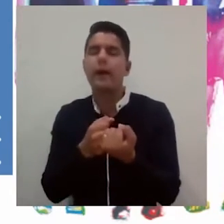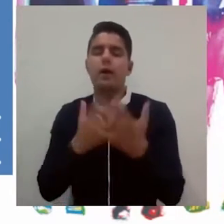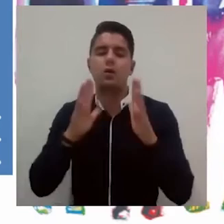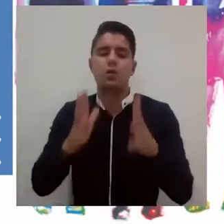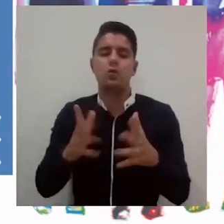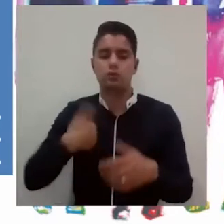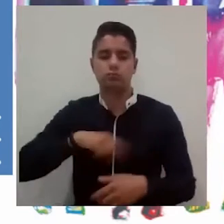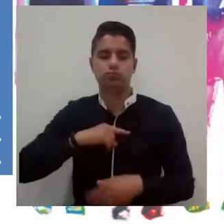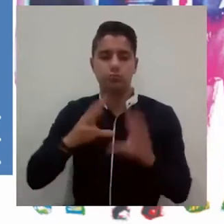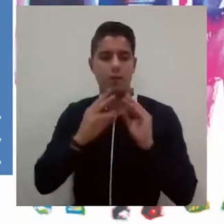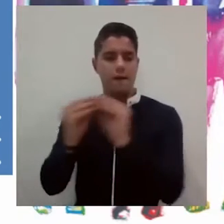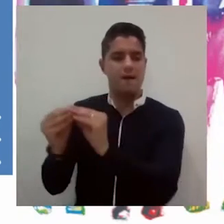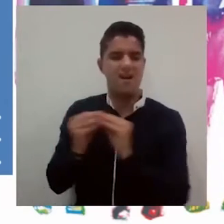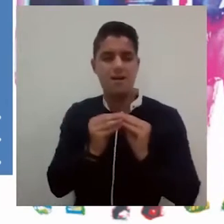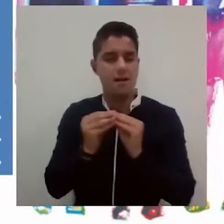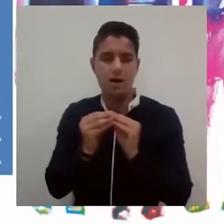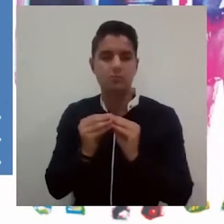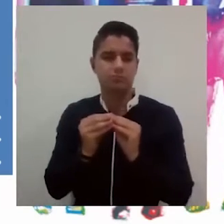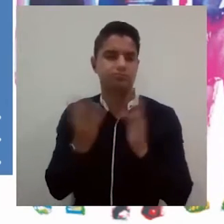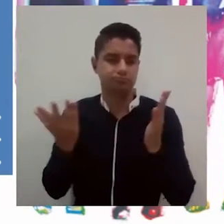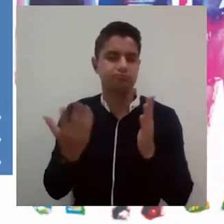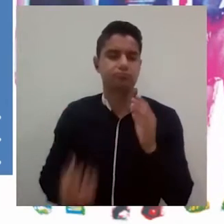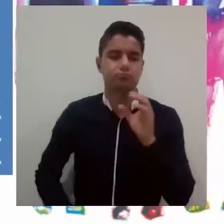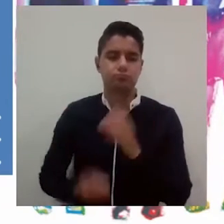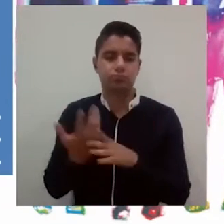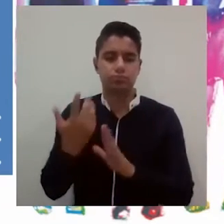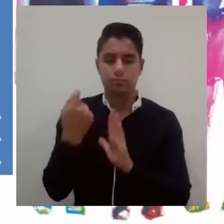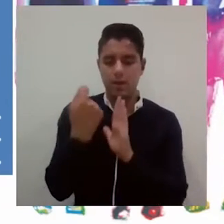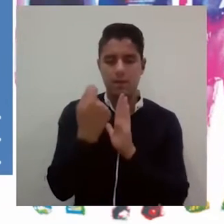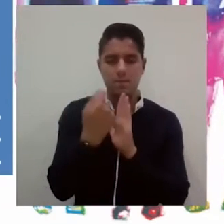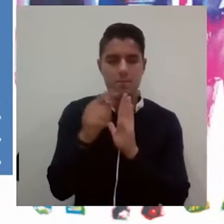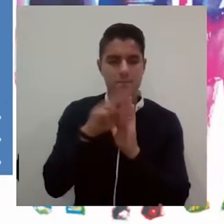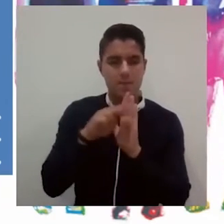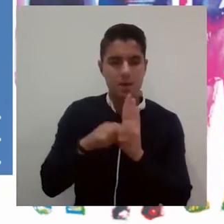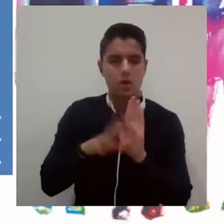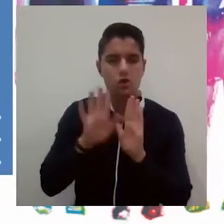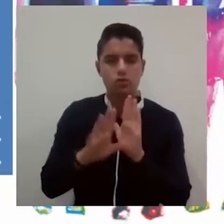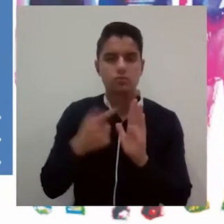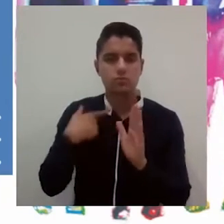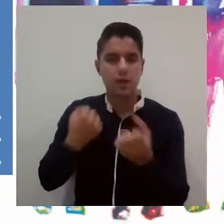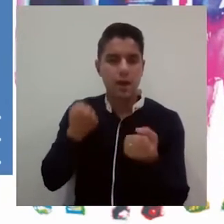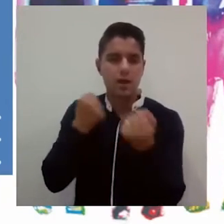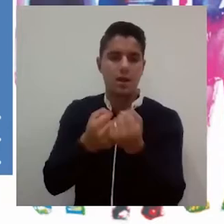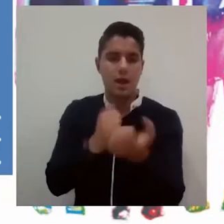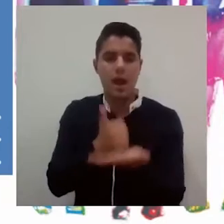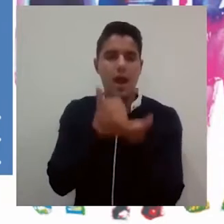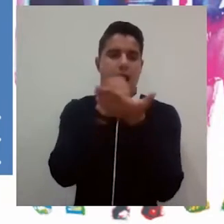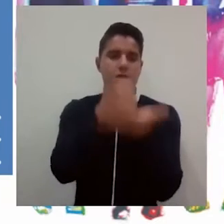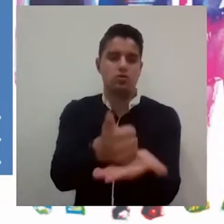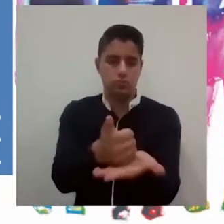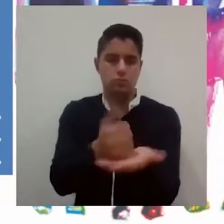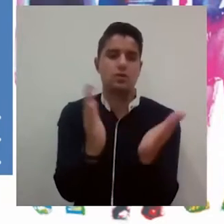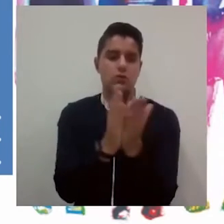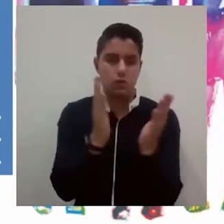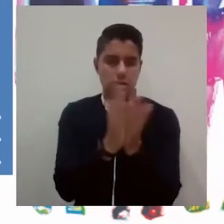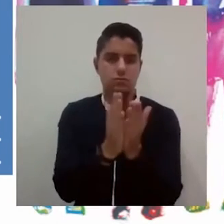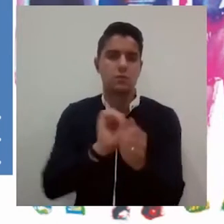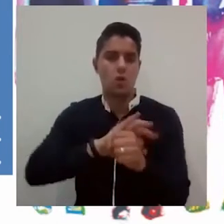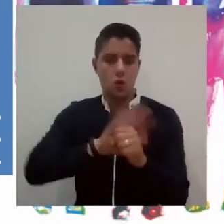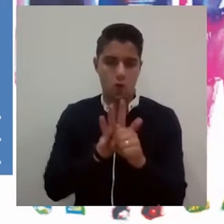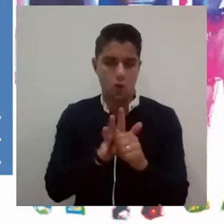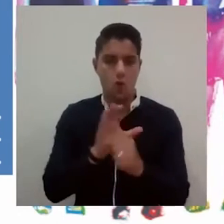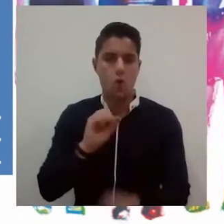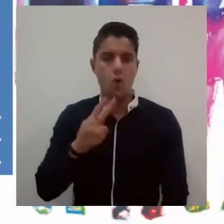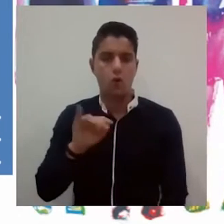parte de estas medidas, pudimos expedir conjuntamente una serie de medidas que se denominan los Auxilios Educativos Coronavirus